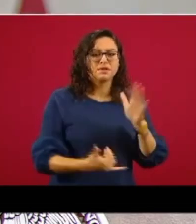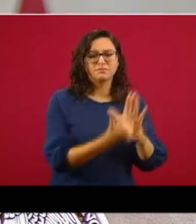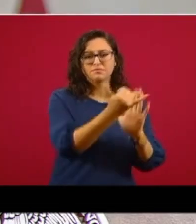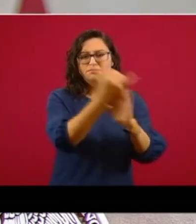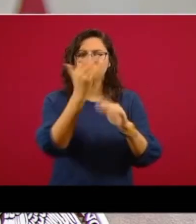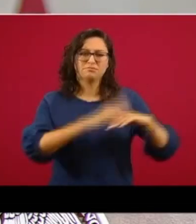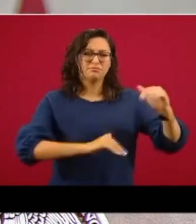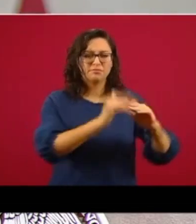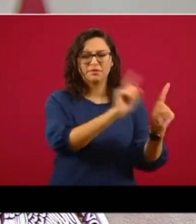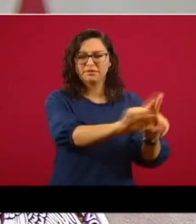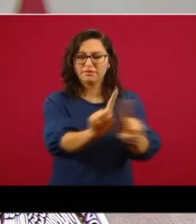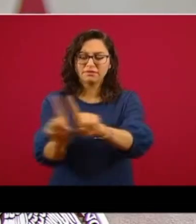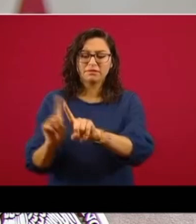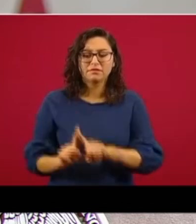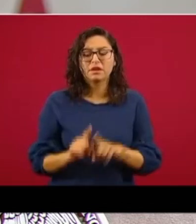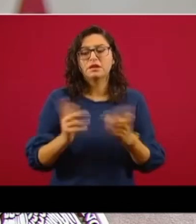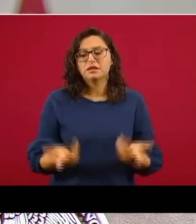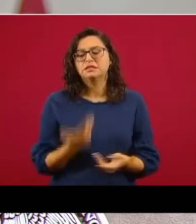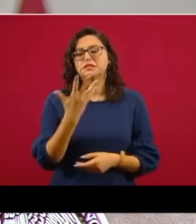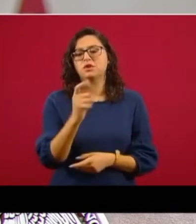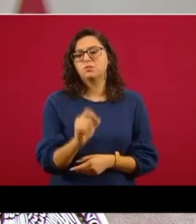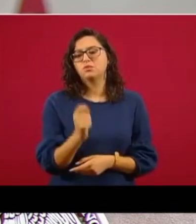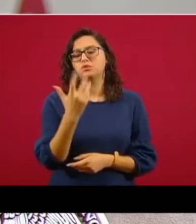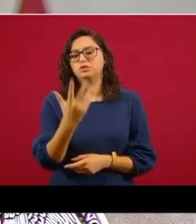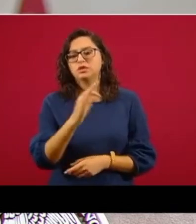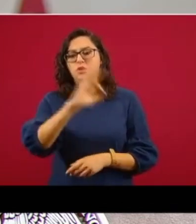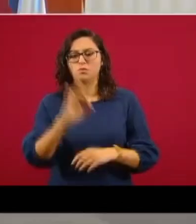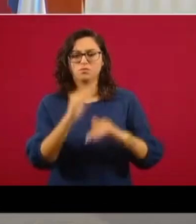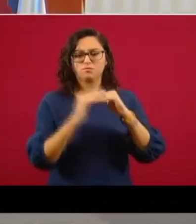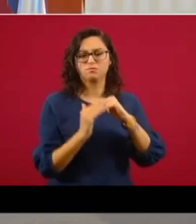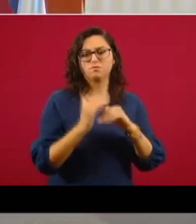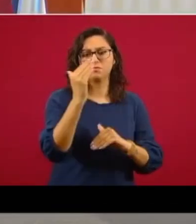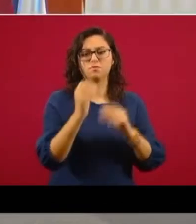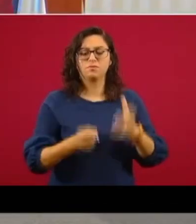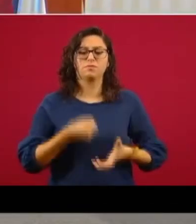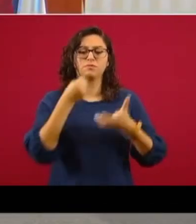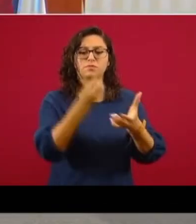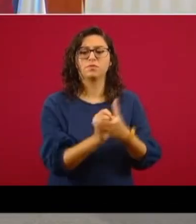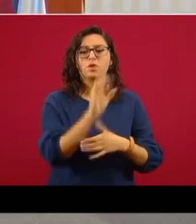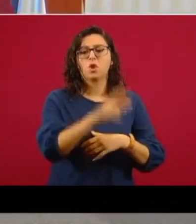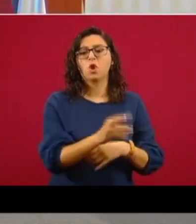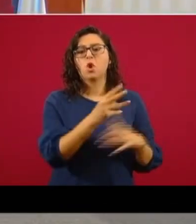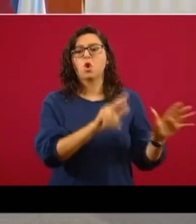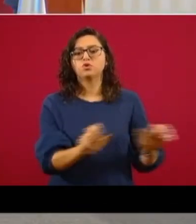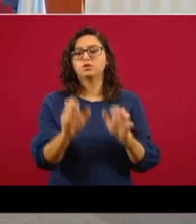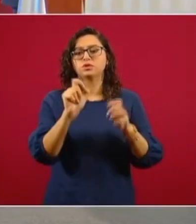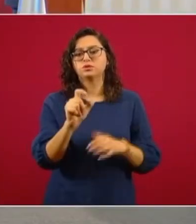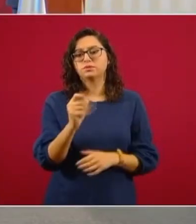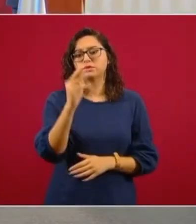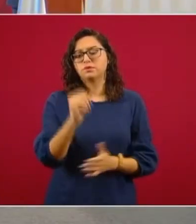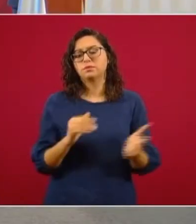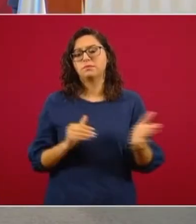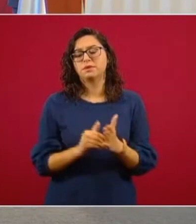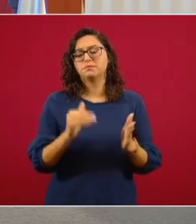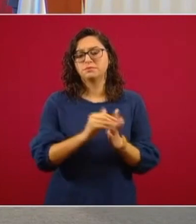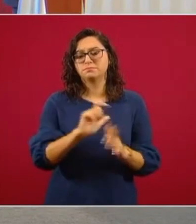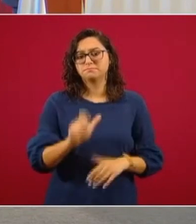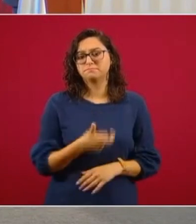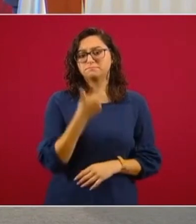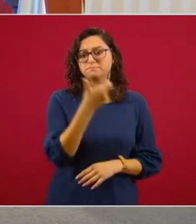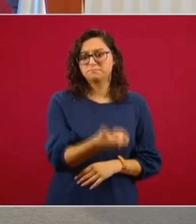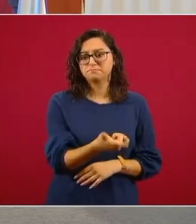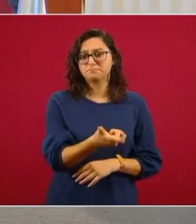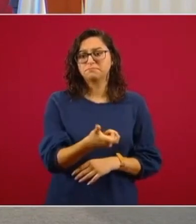por ciento, lo que va a llevar a una inversión total de 829 mil millones de pesos. Ahí son